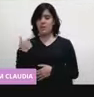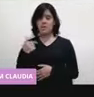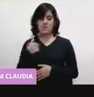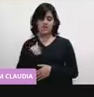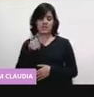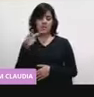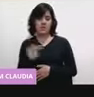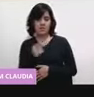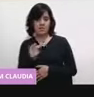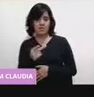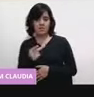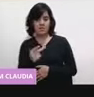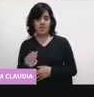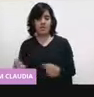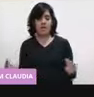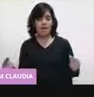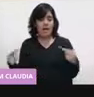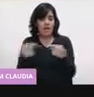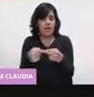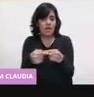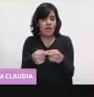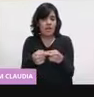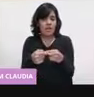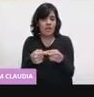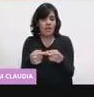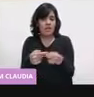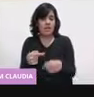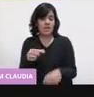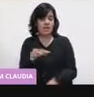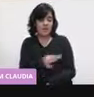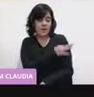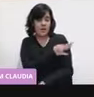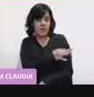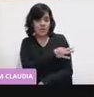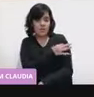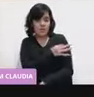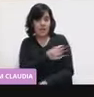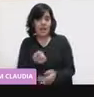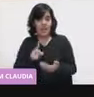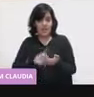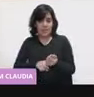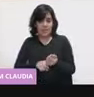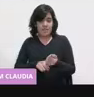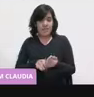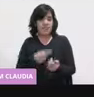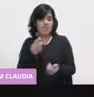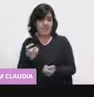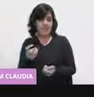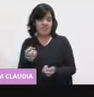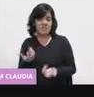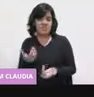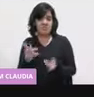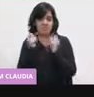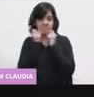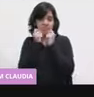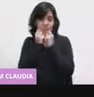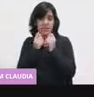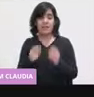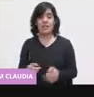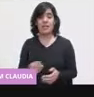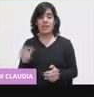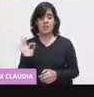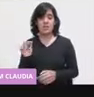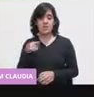alergia a los componentes de la vacuna no tienen. Si ustedes han tenido una reacción grave que lo haya